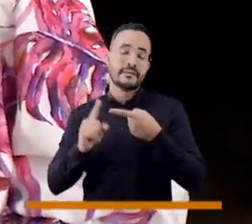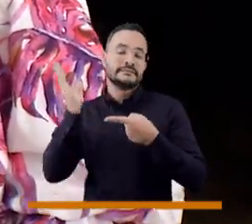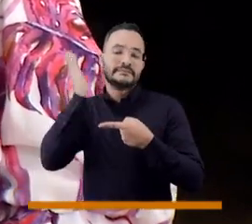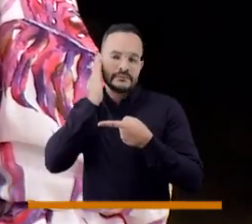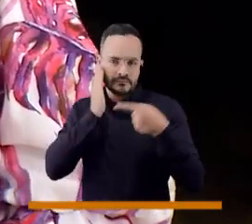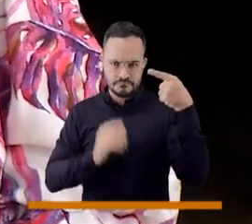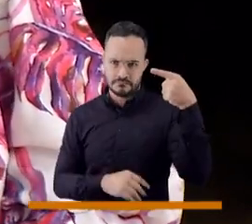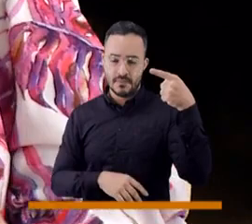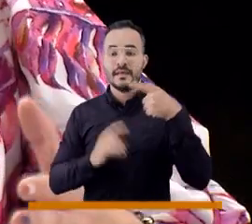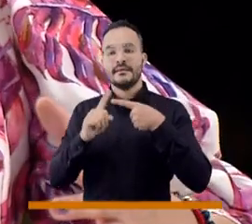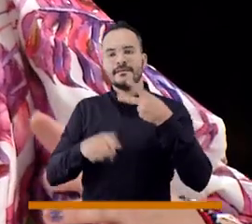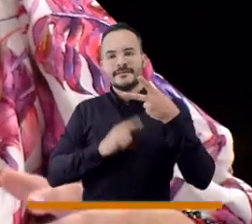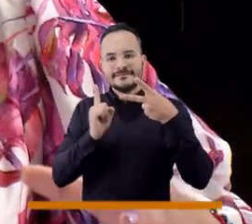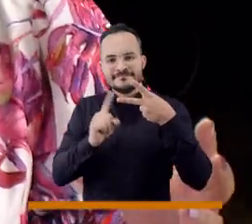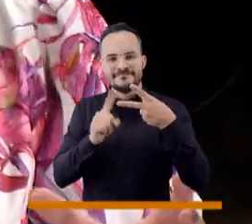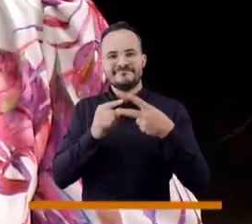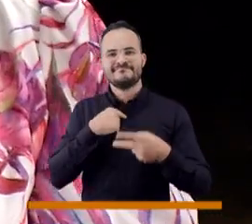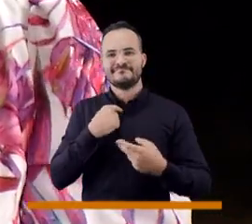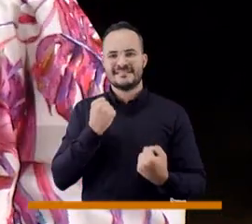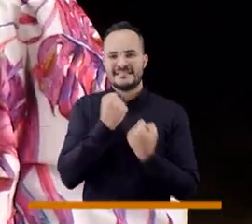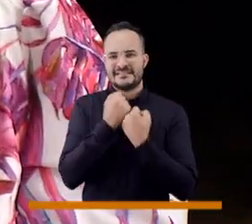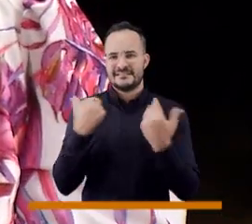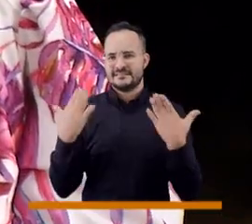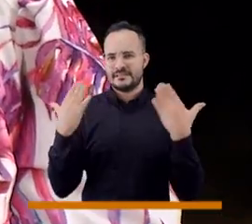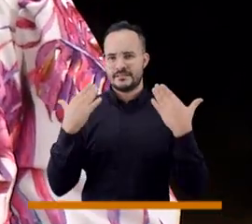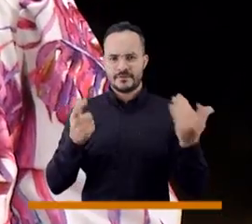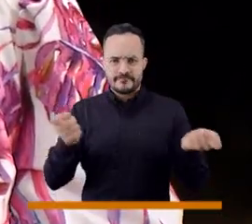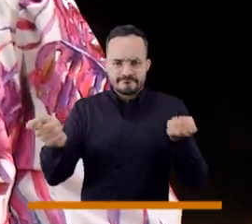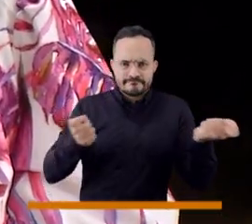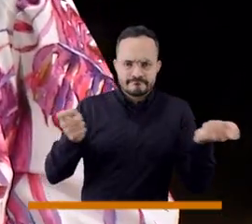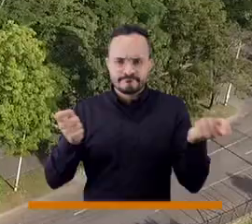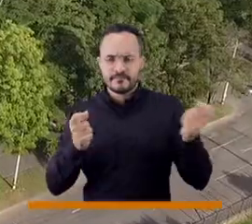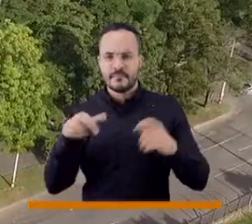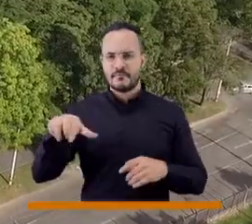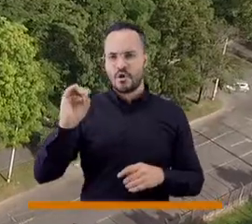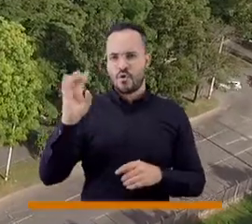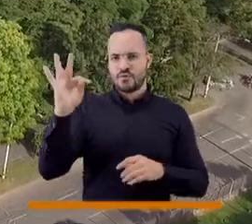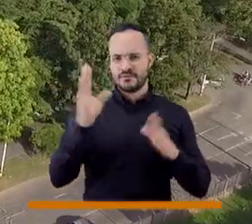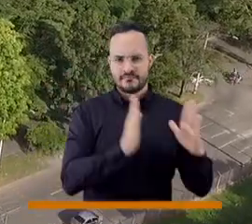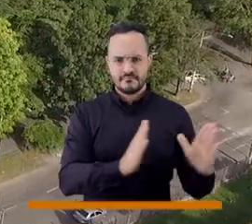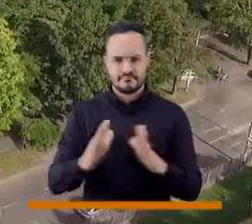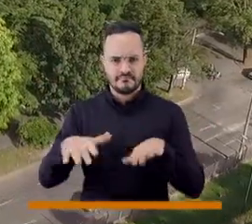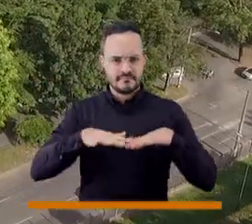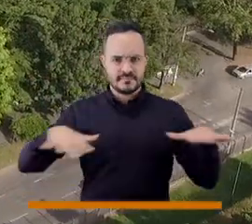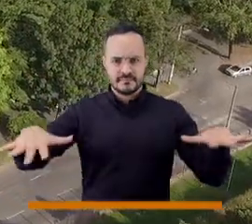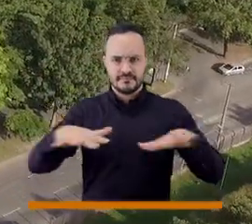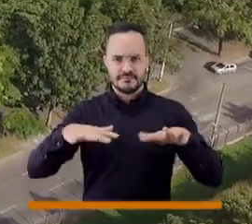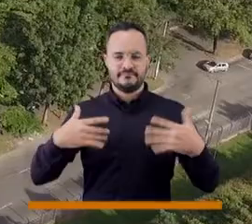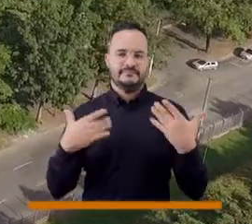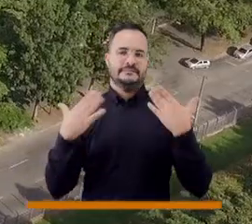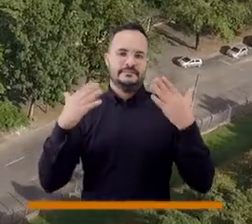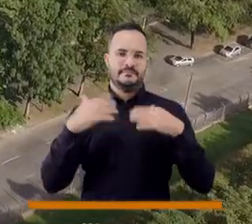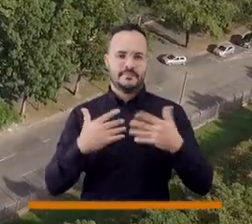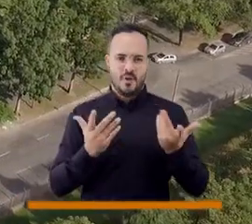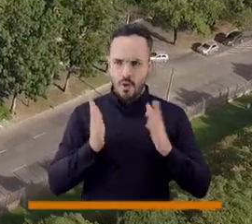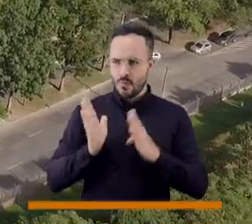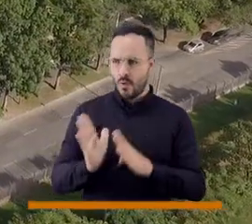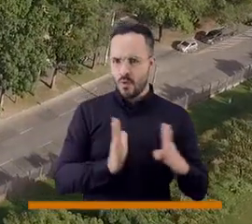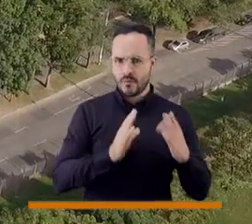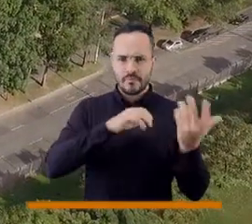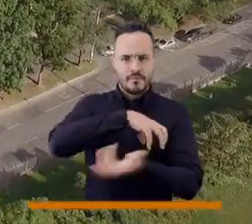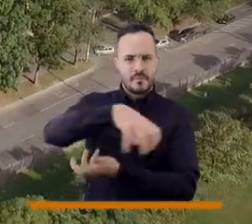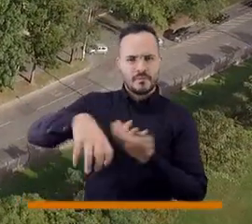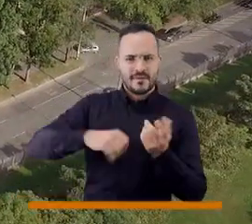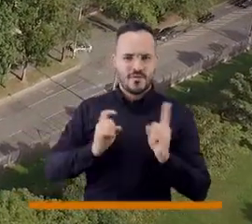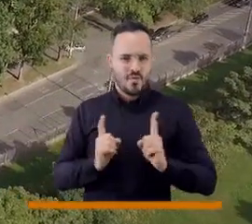que ayude a regular todo el tema territorial y de ordenamiento territorial y eso debería también ayudar